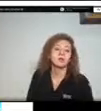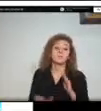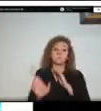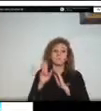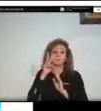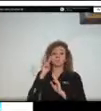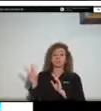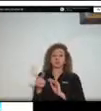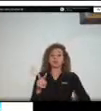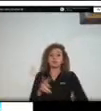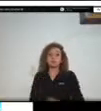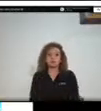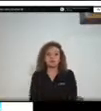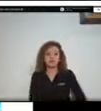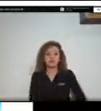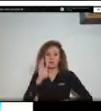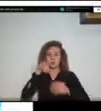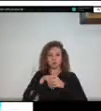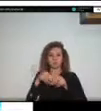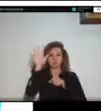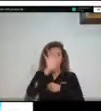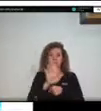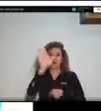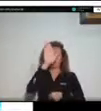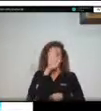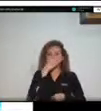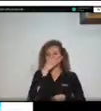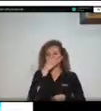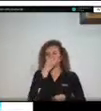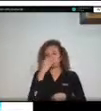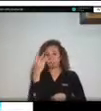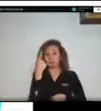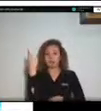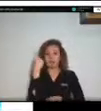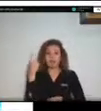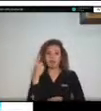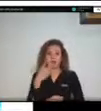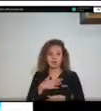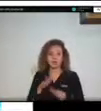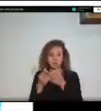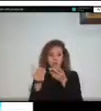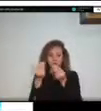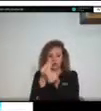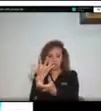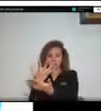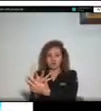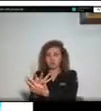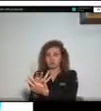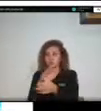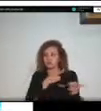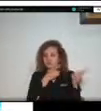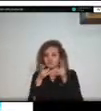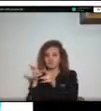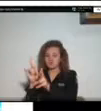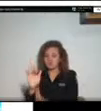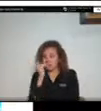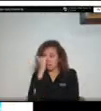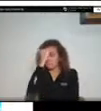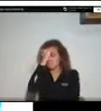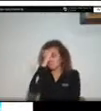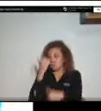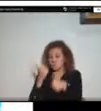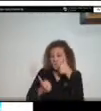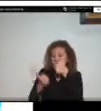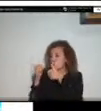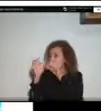queriendo hacer una generalidad física de las corrientes que priorizamos vamos a